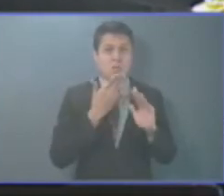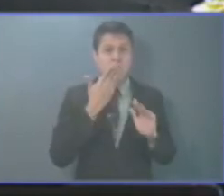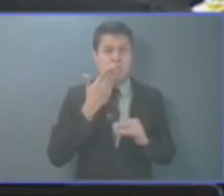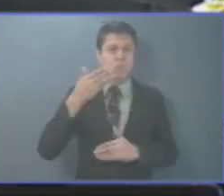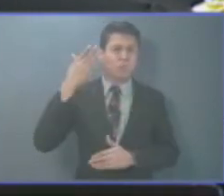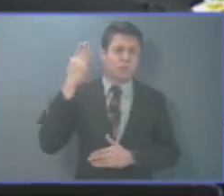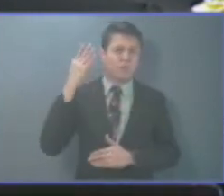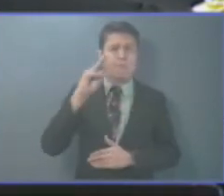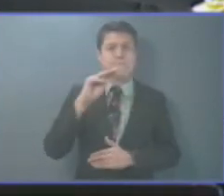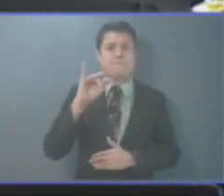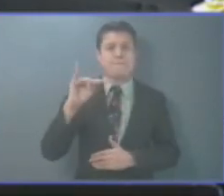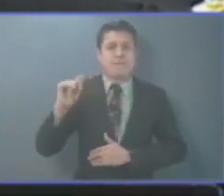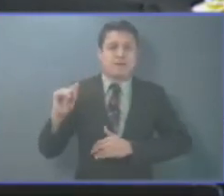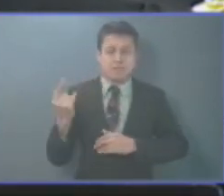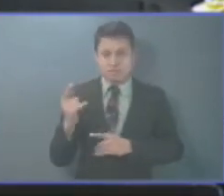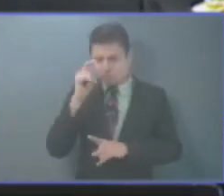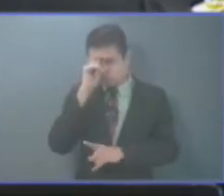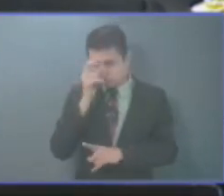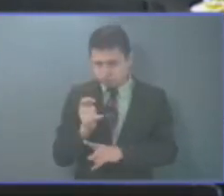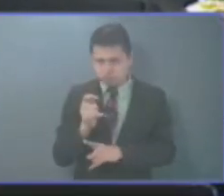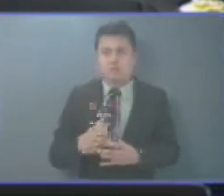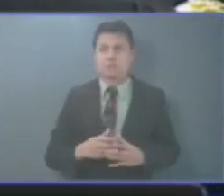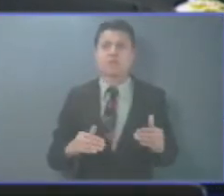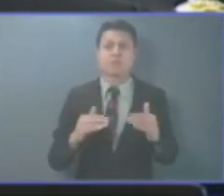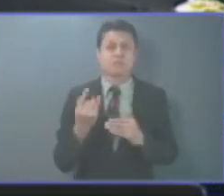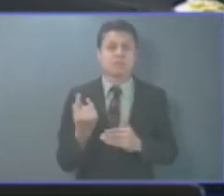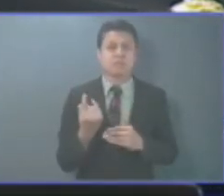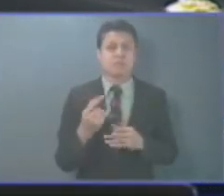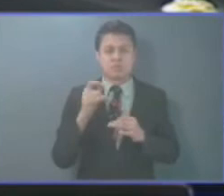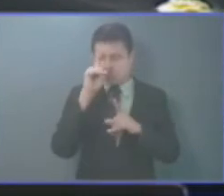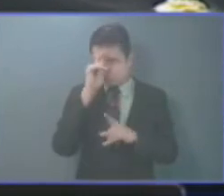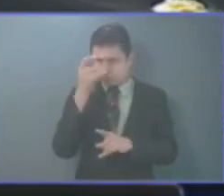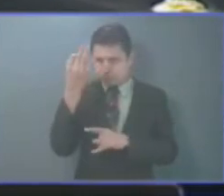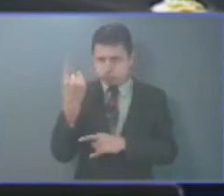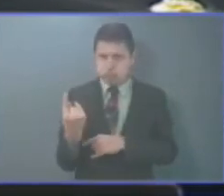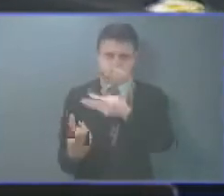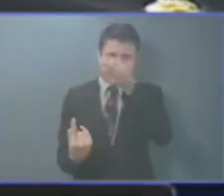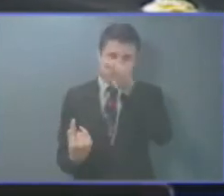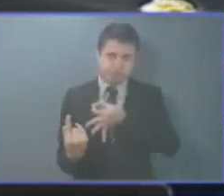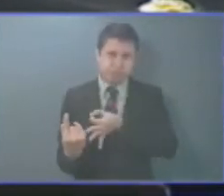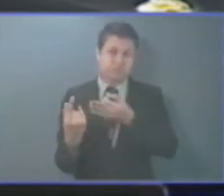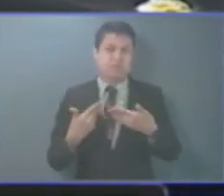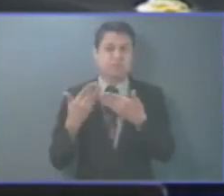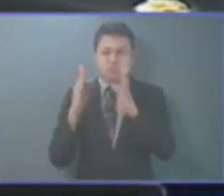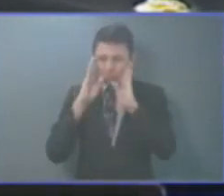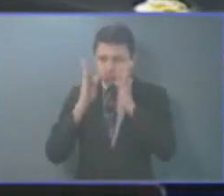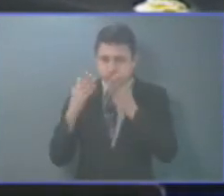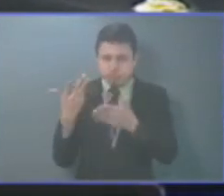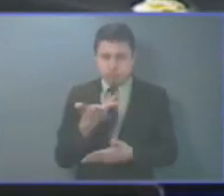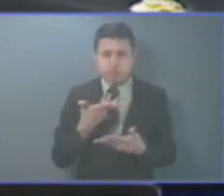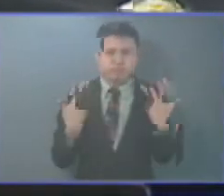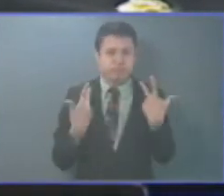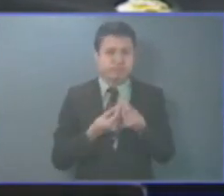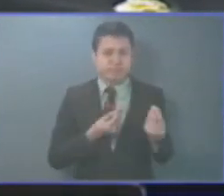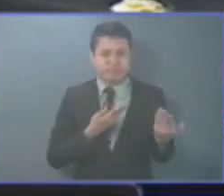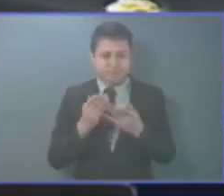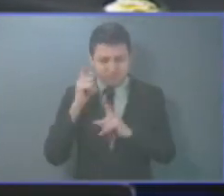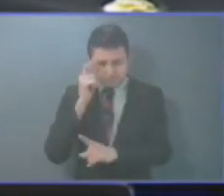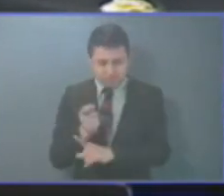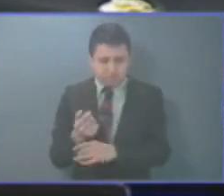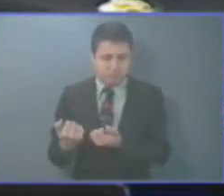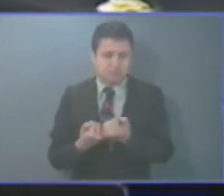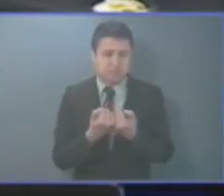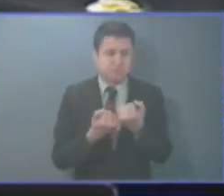elevó a quien tenía una discapacidad a la dignidad humana, merecedores de la atención de la sociedad y de